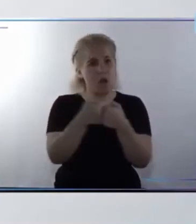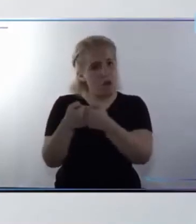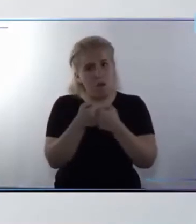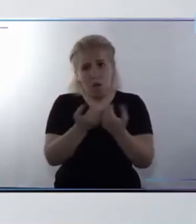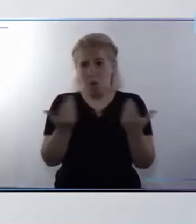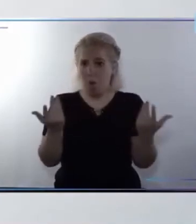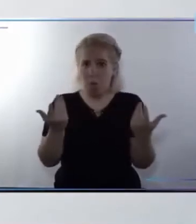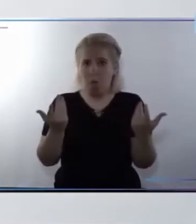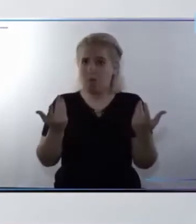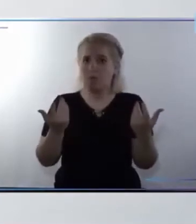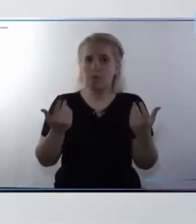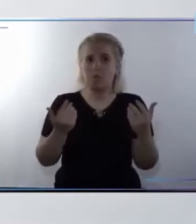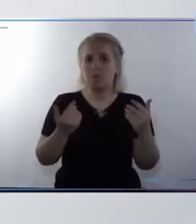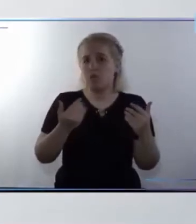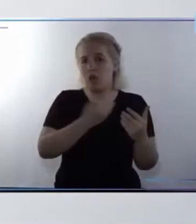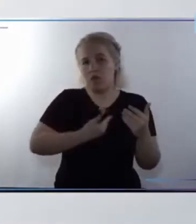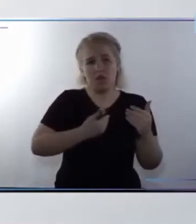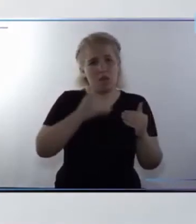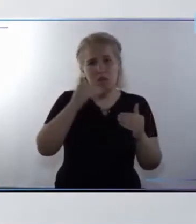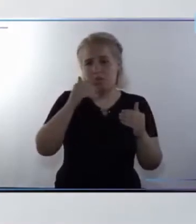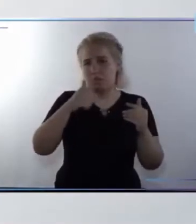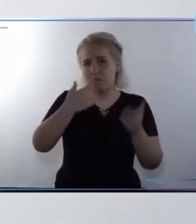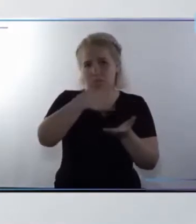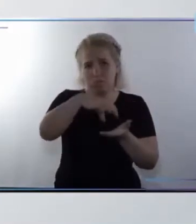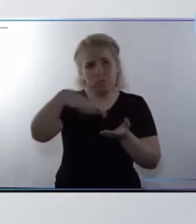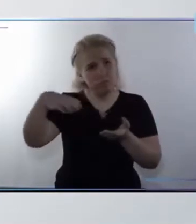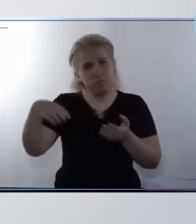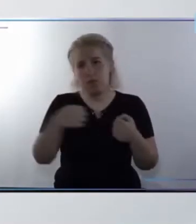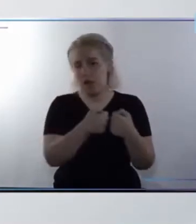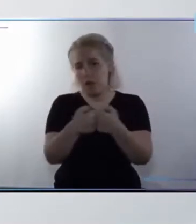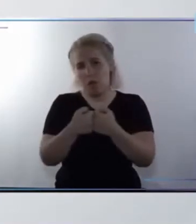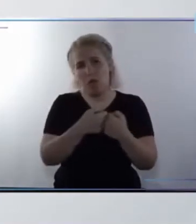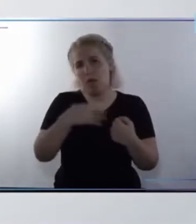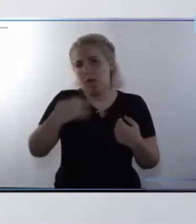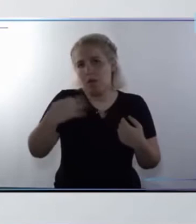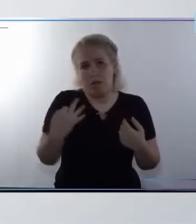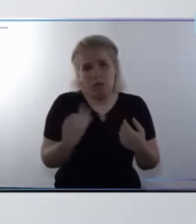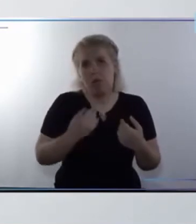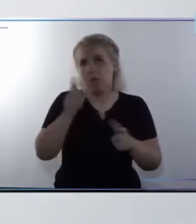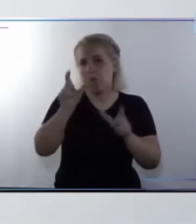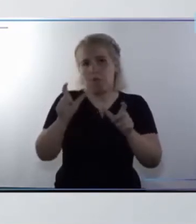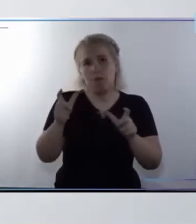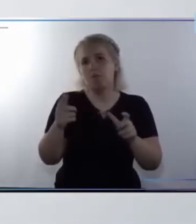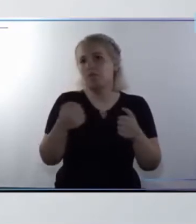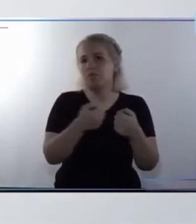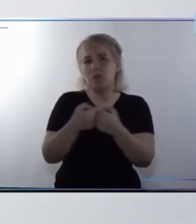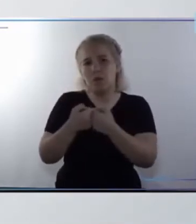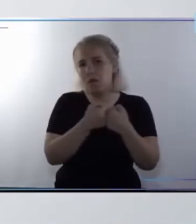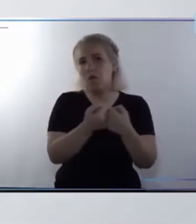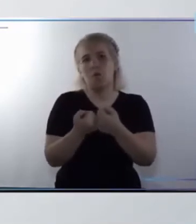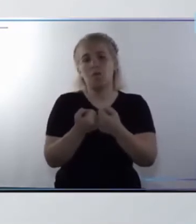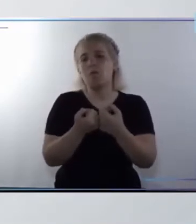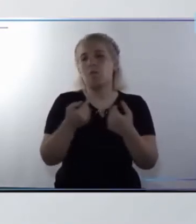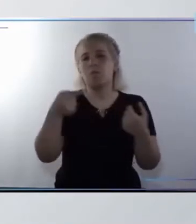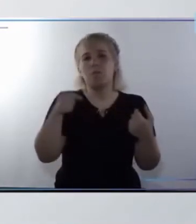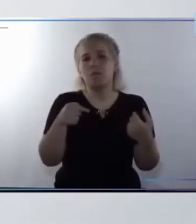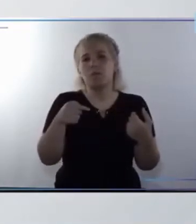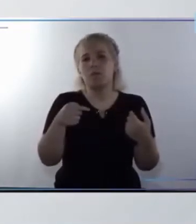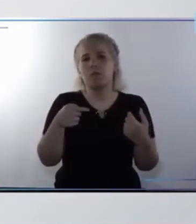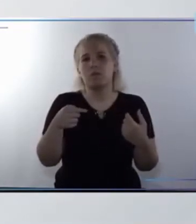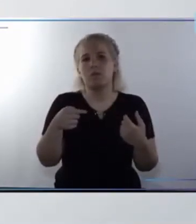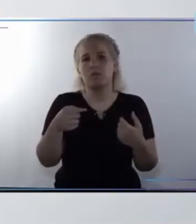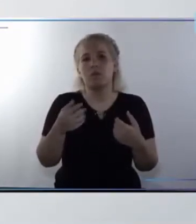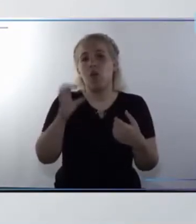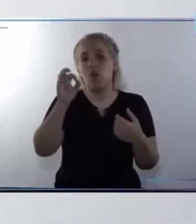distintos niveles del Estado y entre todos los actores sociales que transformen la retórica vacía de